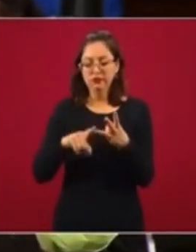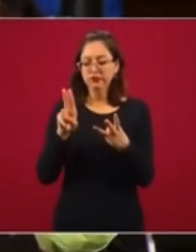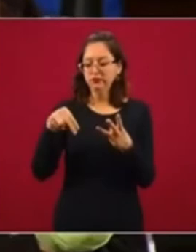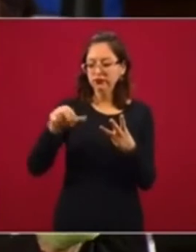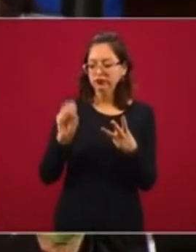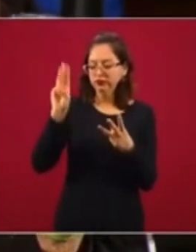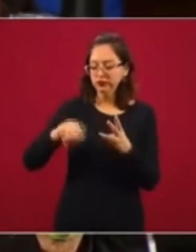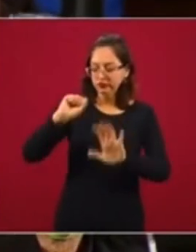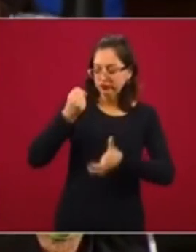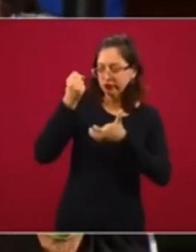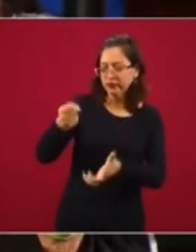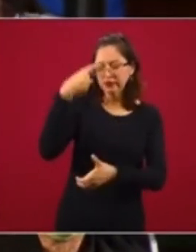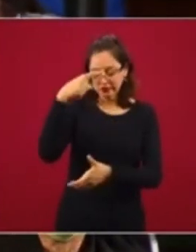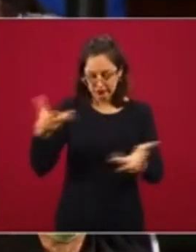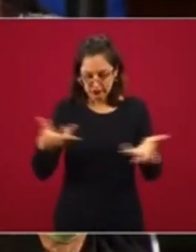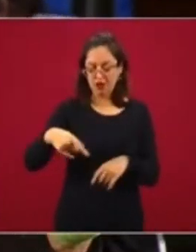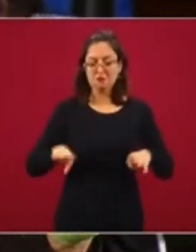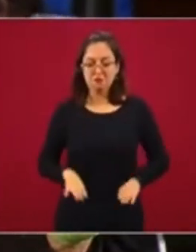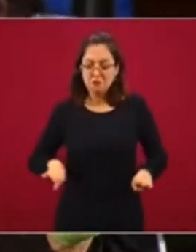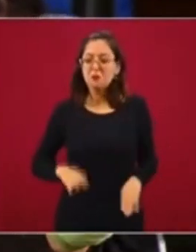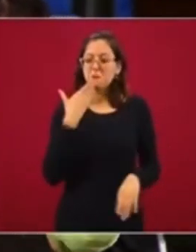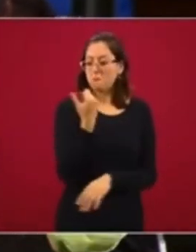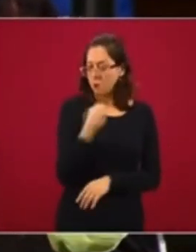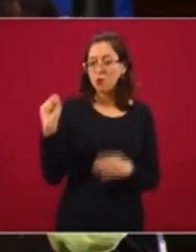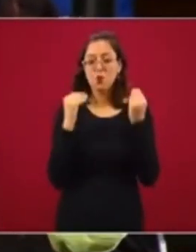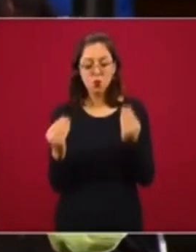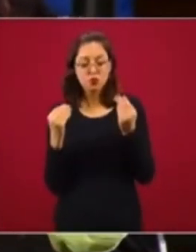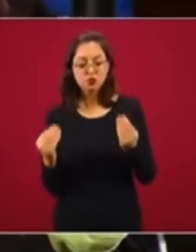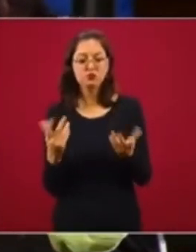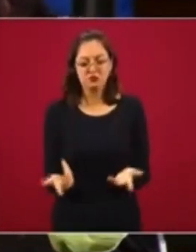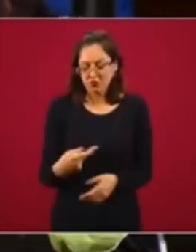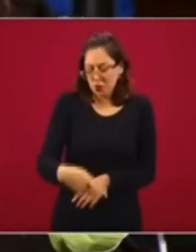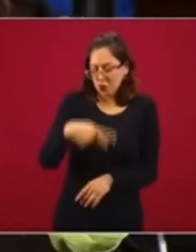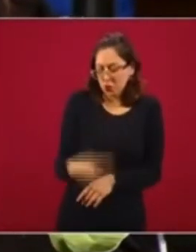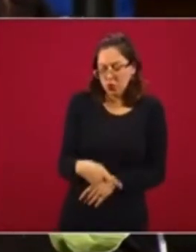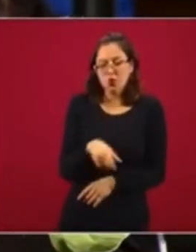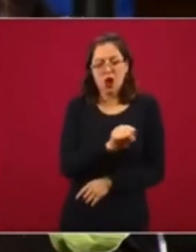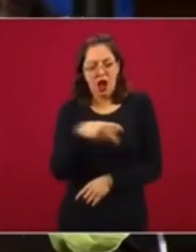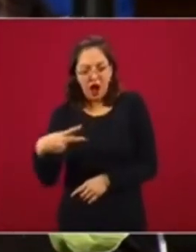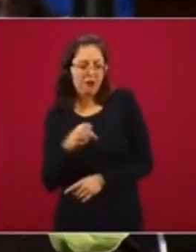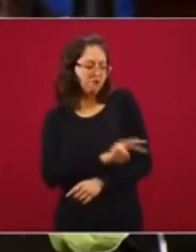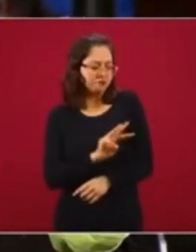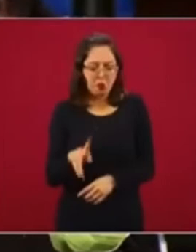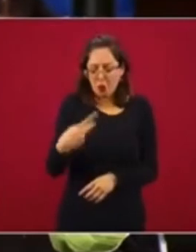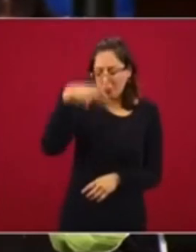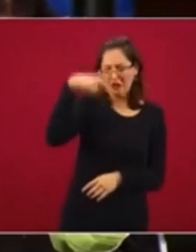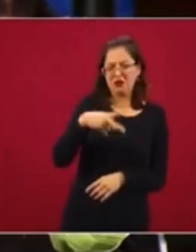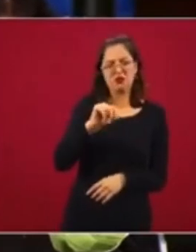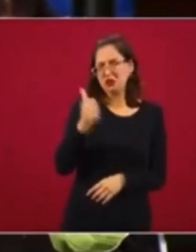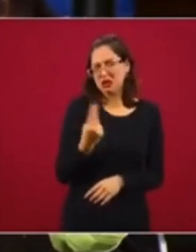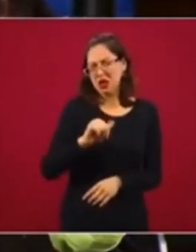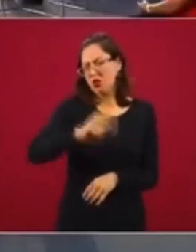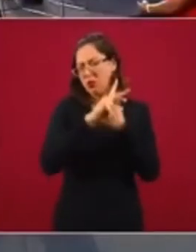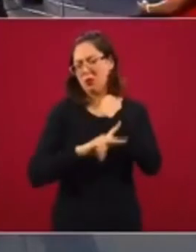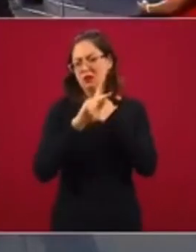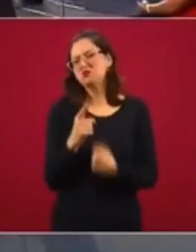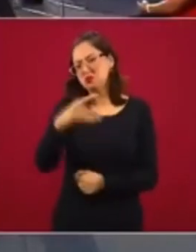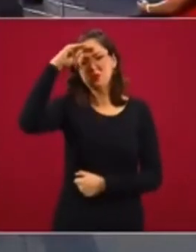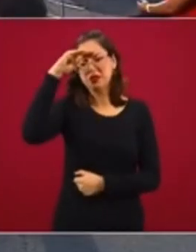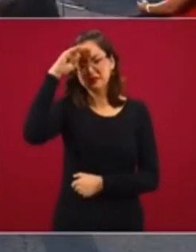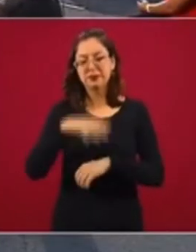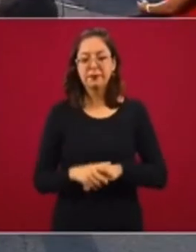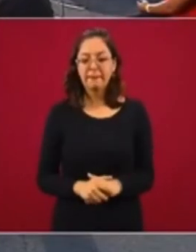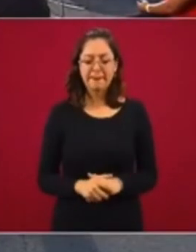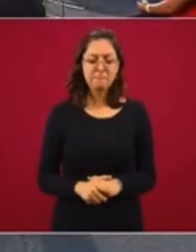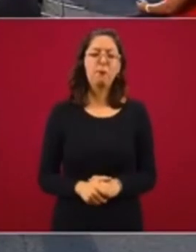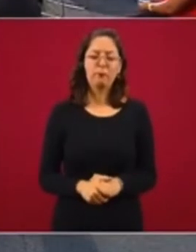para que se desarrolle esta tecnología en México? Y así México tendría sus propias plataformas digitales. ¿Qué piensa, señor presidente? Pues sí, todo lo que sea